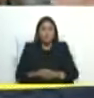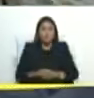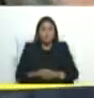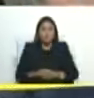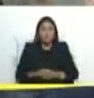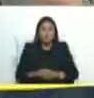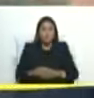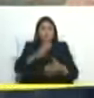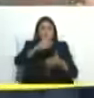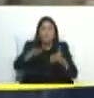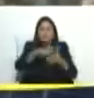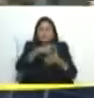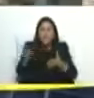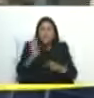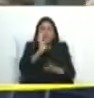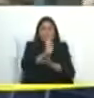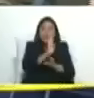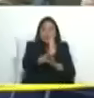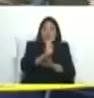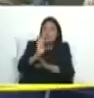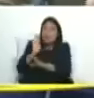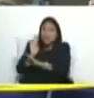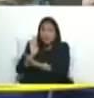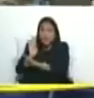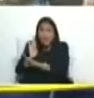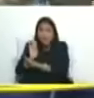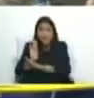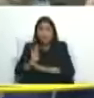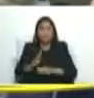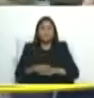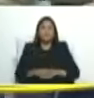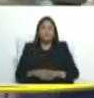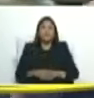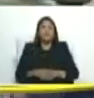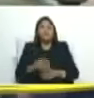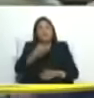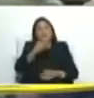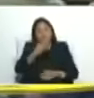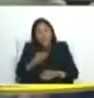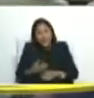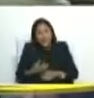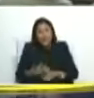para cuidar la fiesta la seguridad